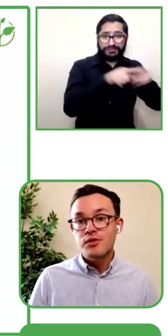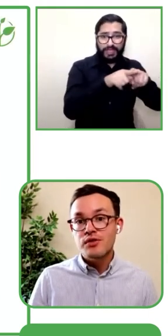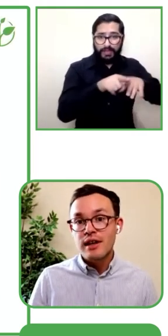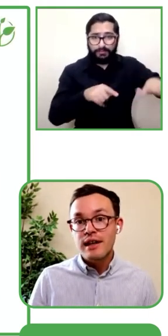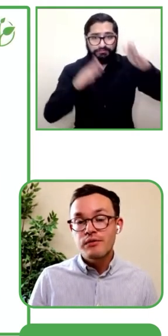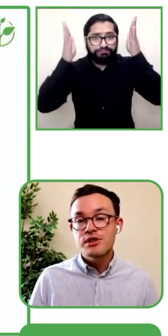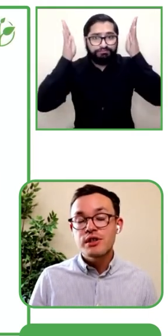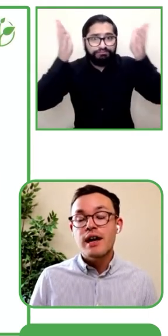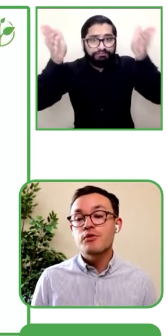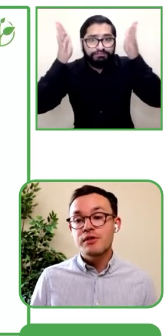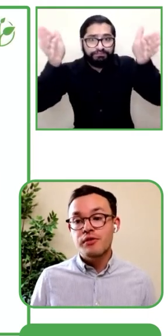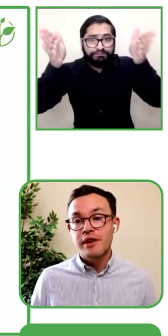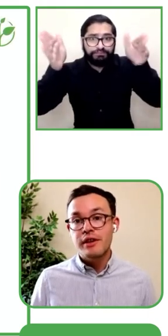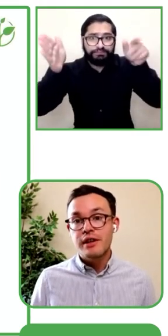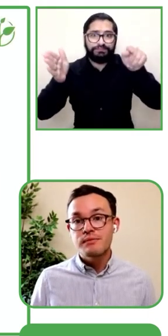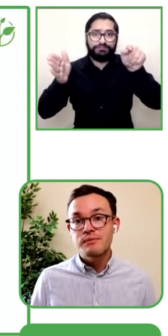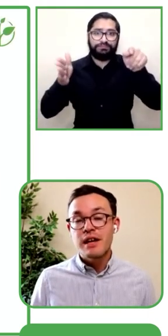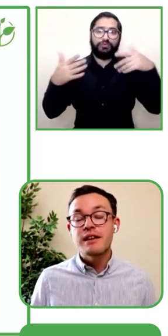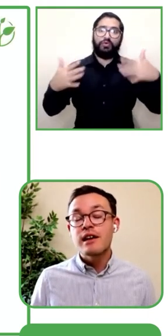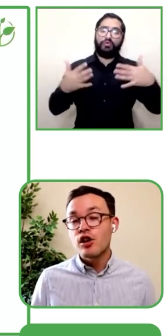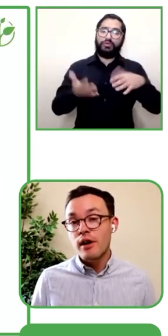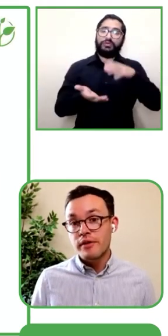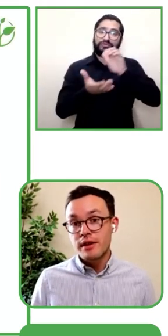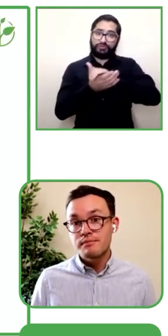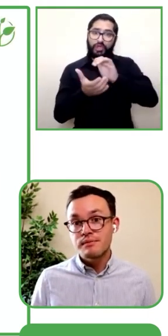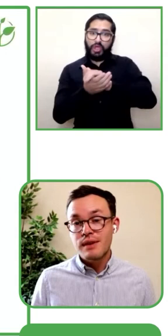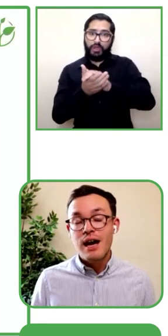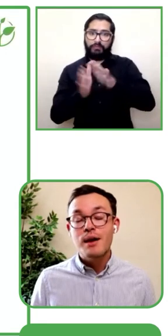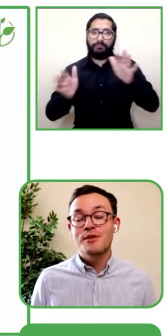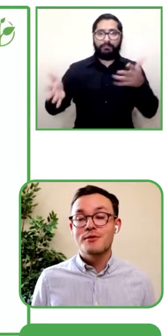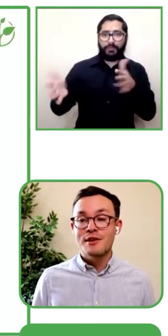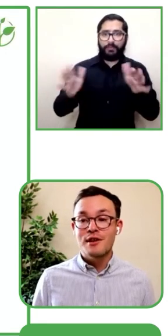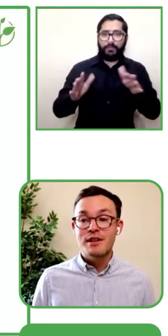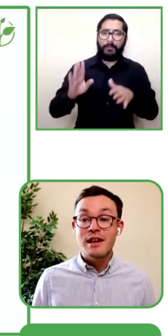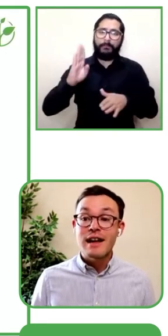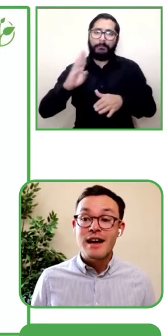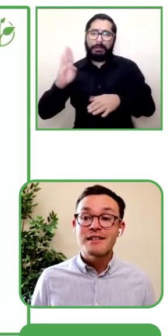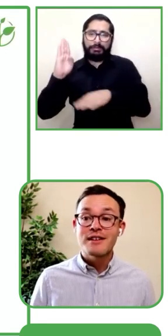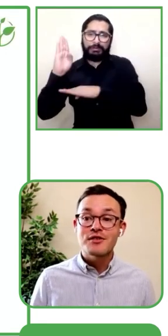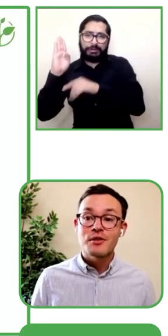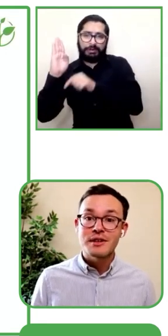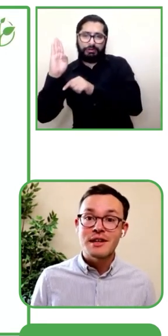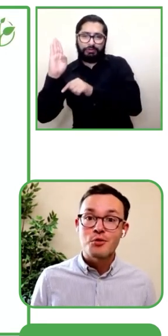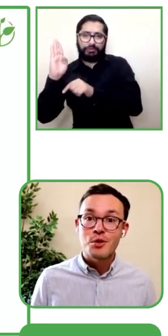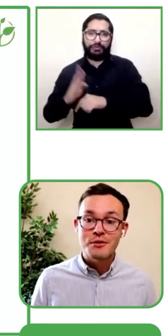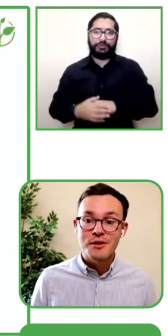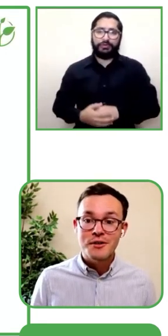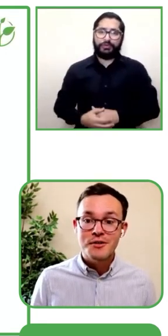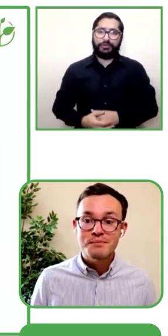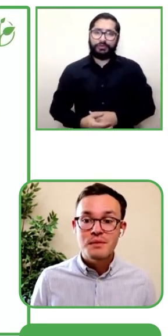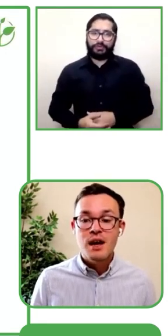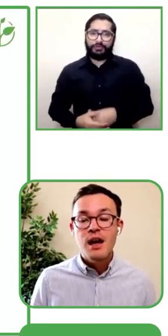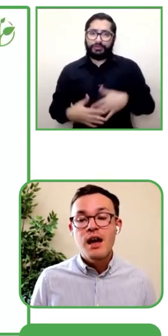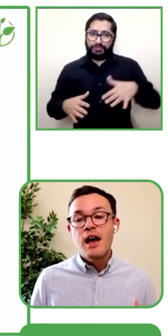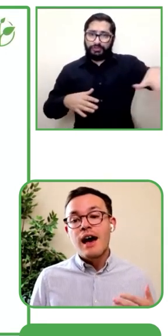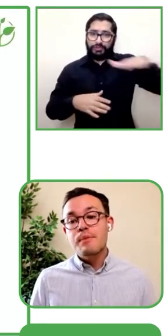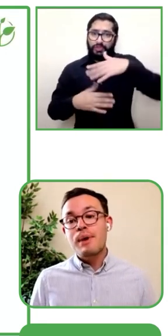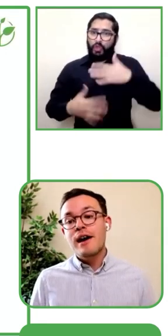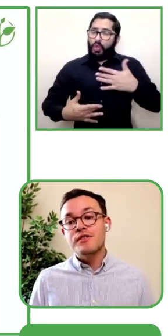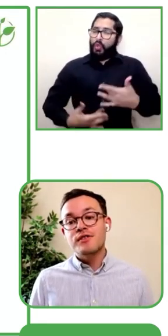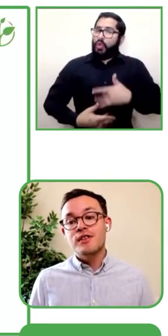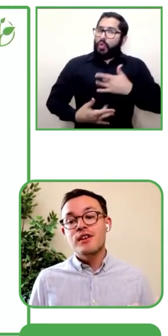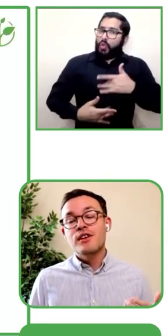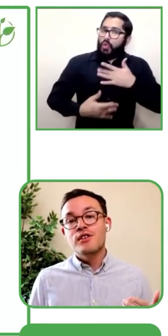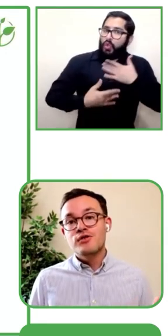séptimo básico, de séptimo grado. Y les encantó. Totalmente les encantó. Y eso es lo que